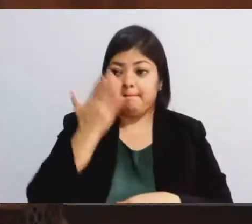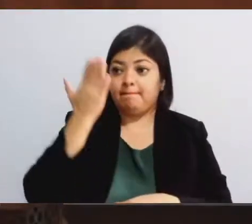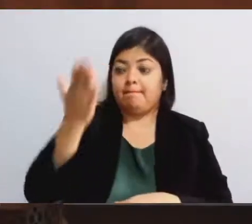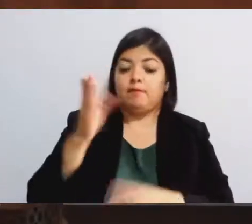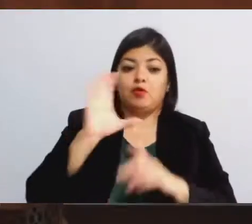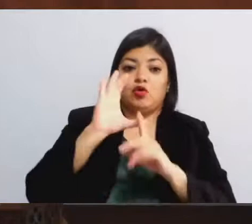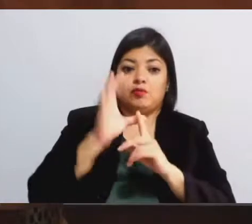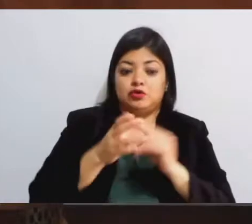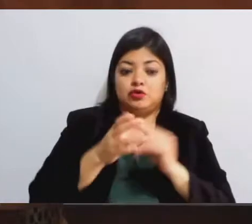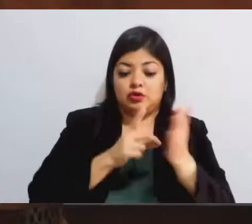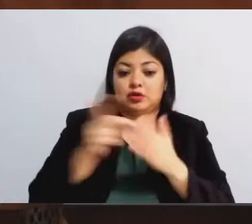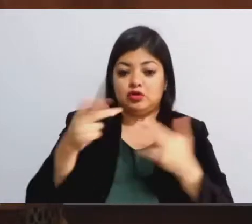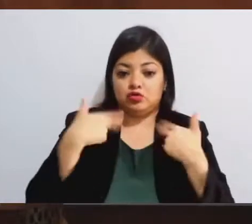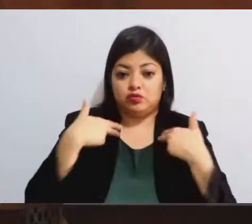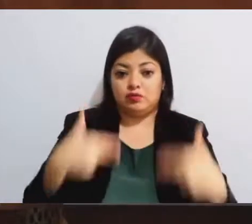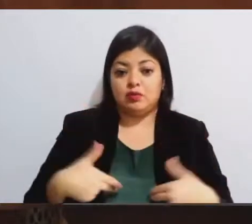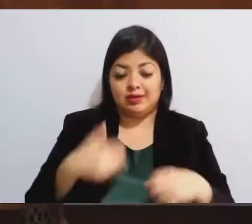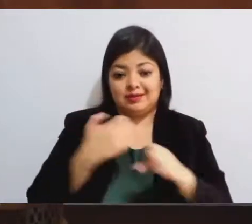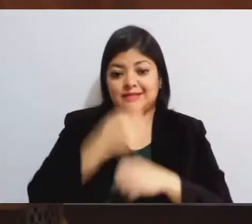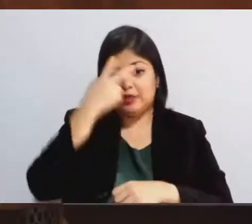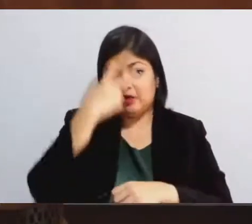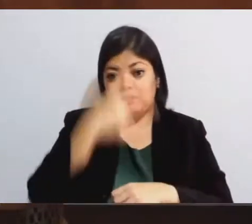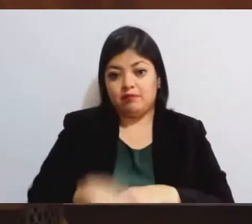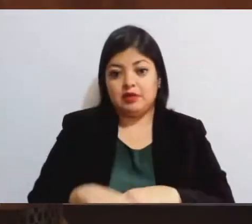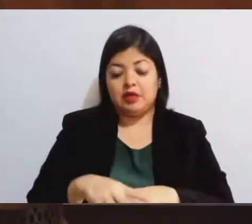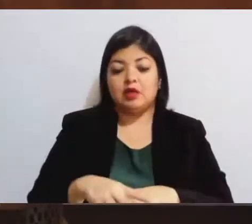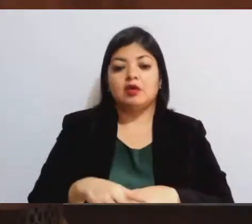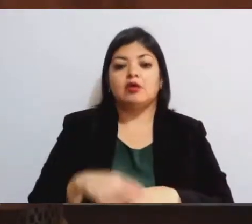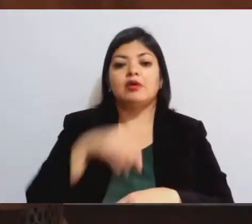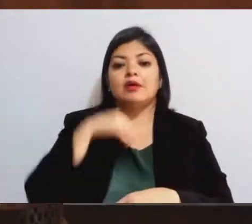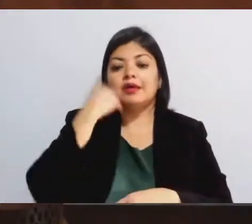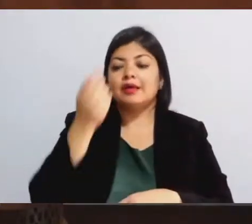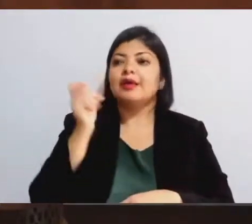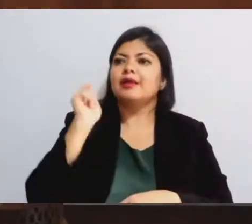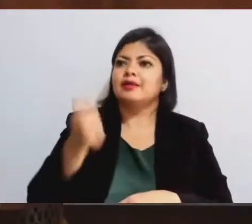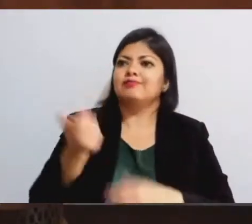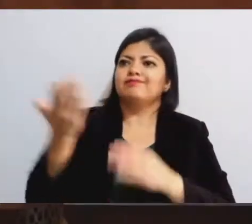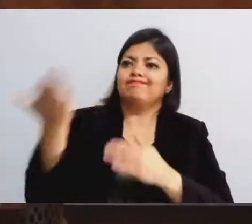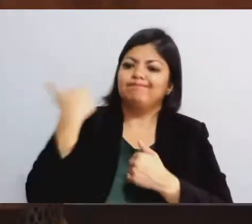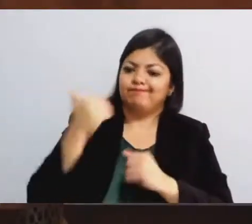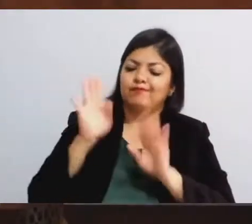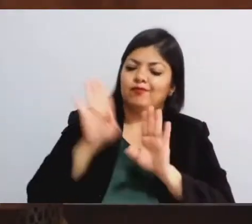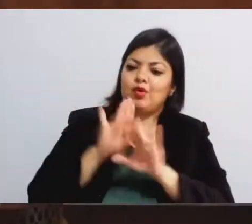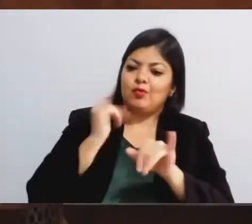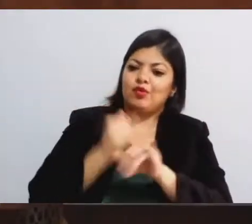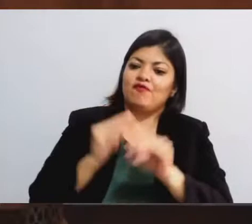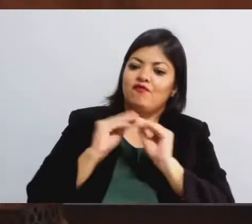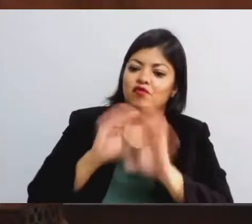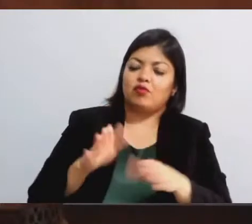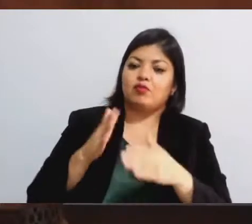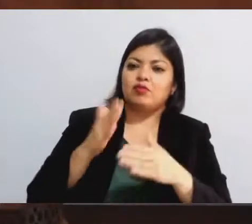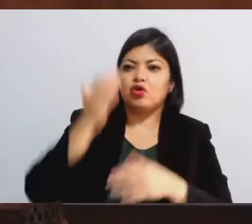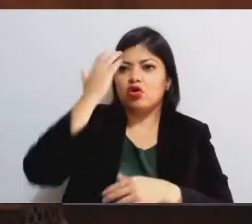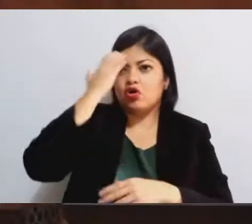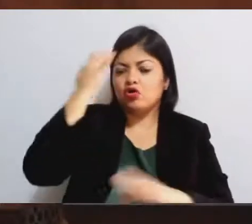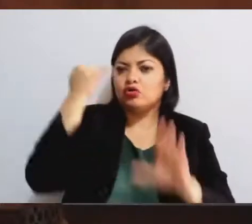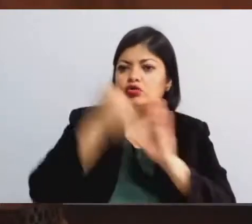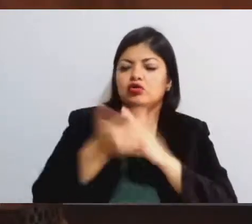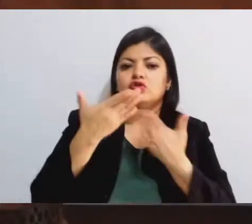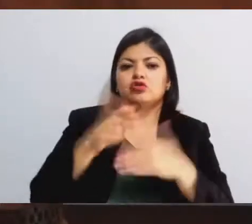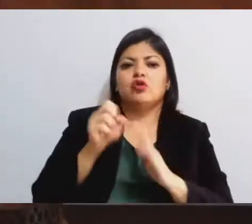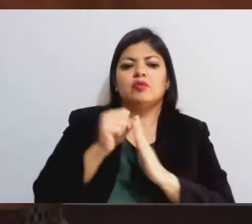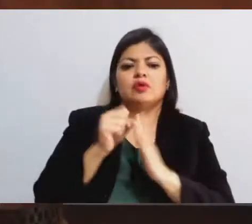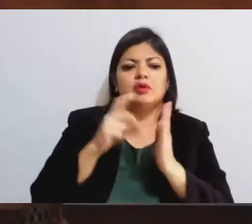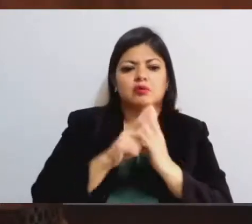Humanos del Estado de México un informe que nos permita conocer sobre las solicitudes de aplicación de amnistía